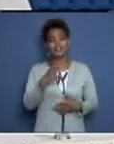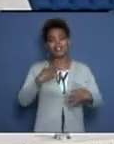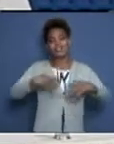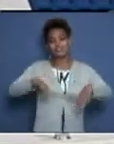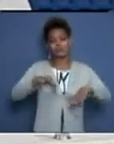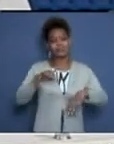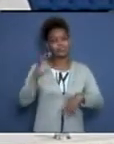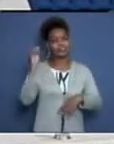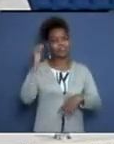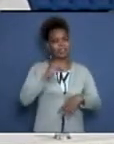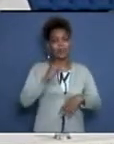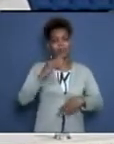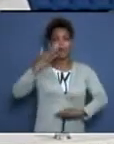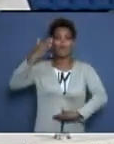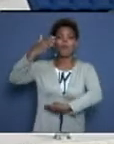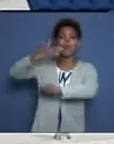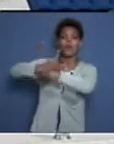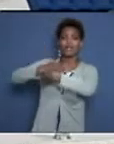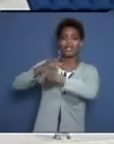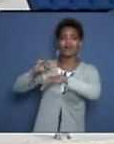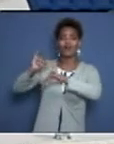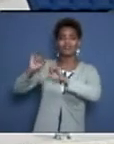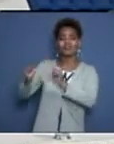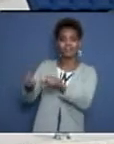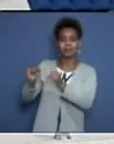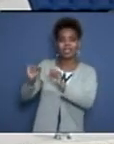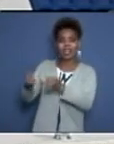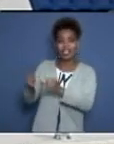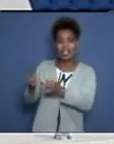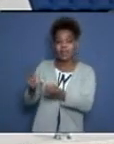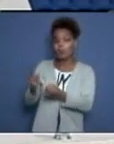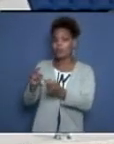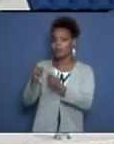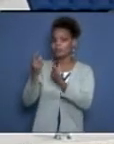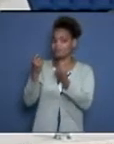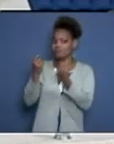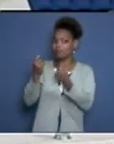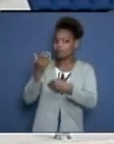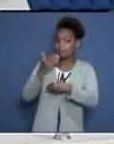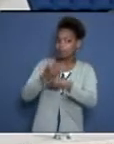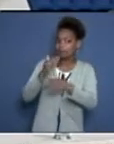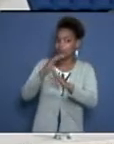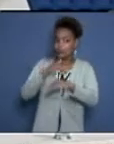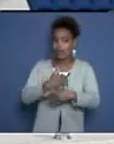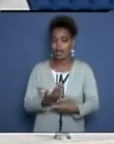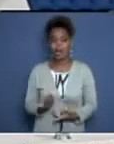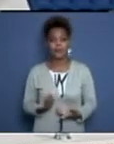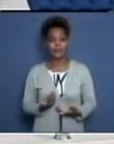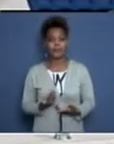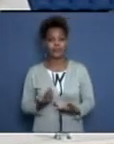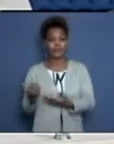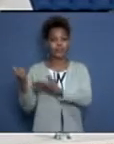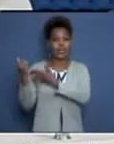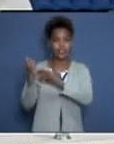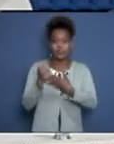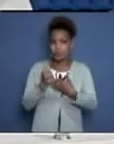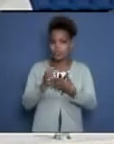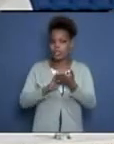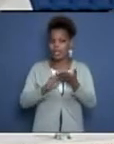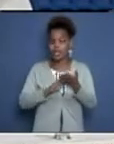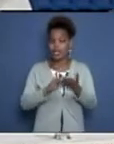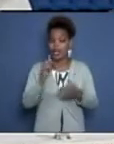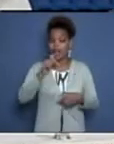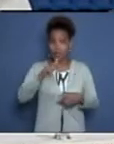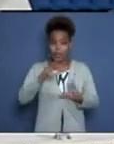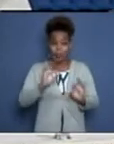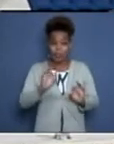hemos tenido una situación compleja con el transporte sanitario, donde hoy de 73 ambulancias que tiene la provincia, solo se